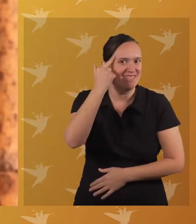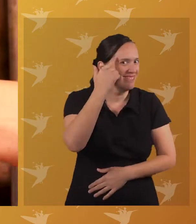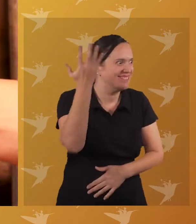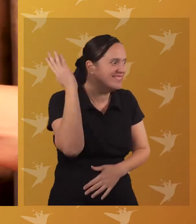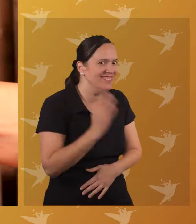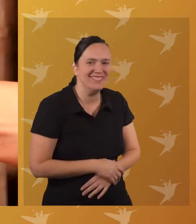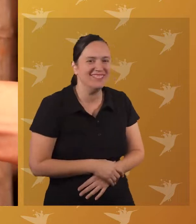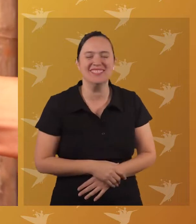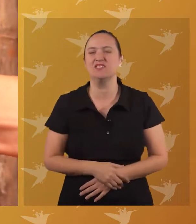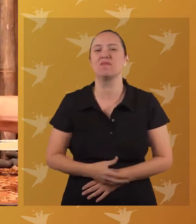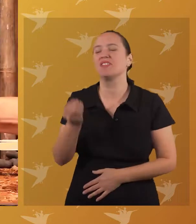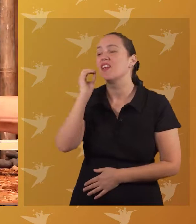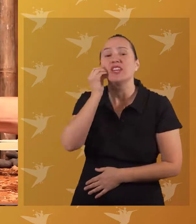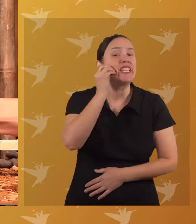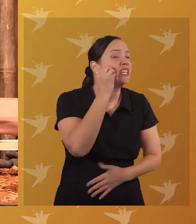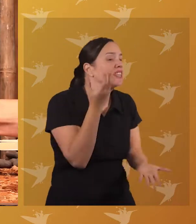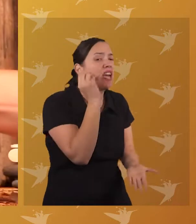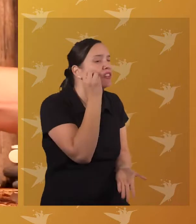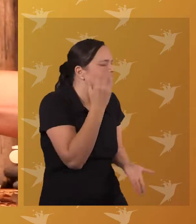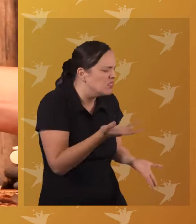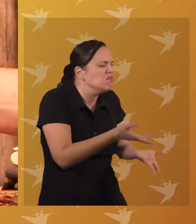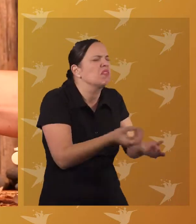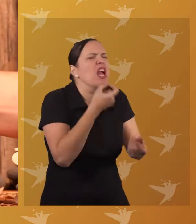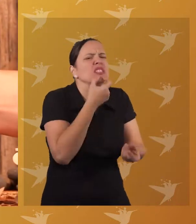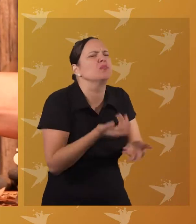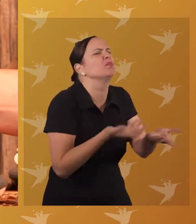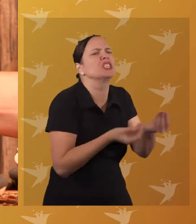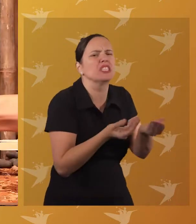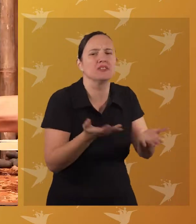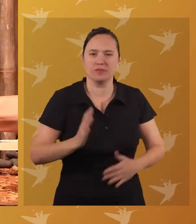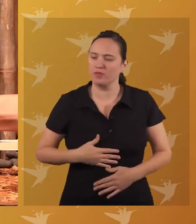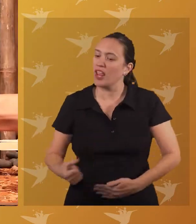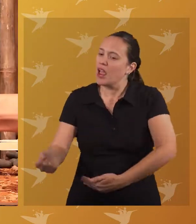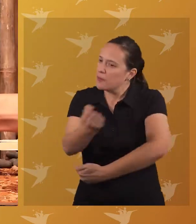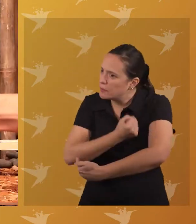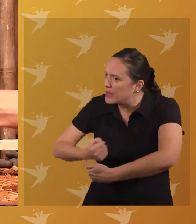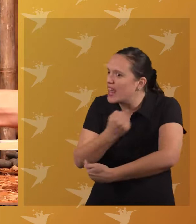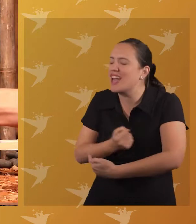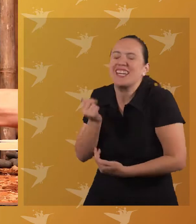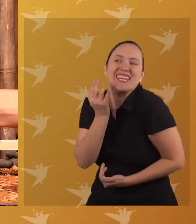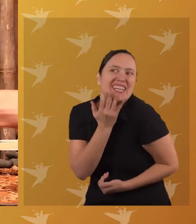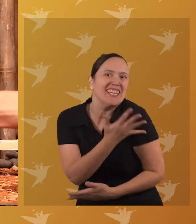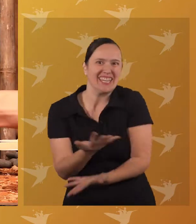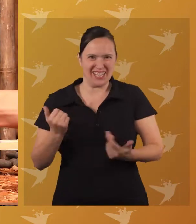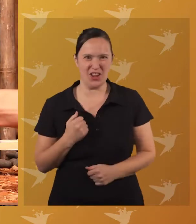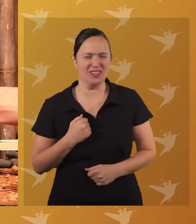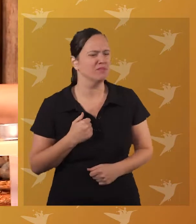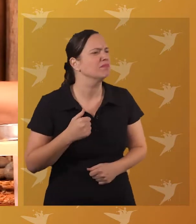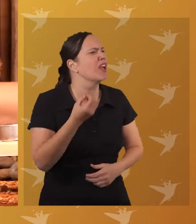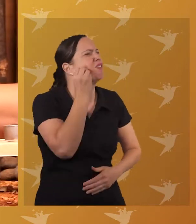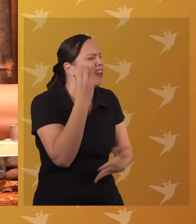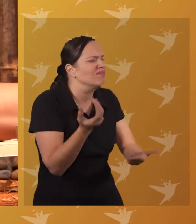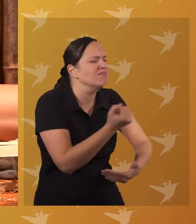con la que sale Abuelita, abuelita ¿Y para qué quieres las aceitunas? ¡Ay, es que voy a preparar algo muy rico!